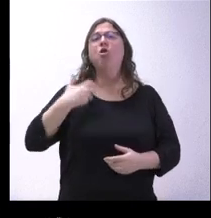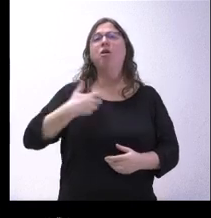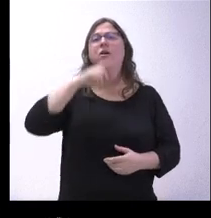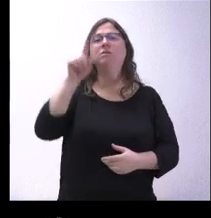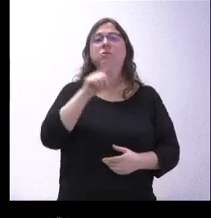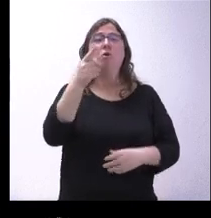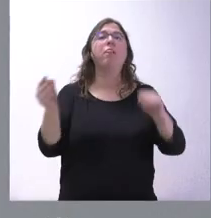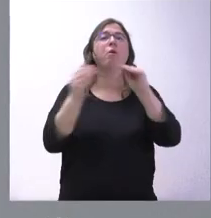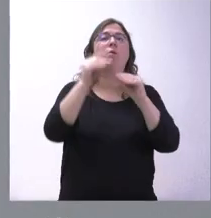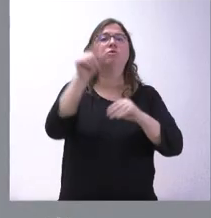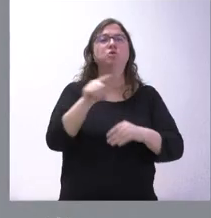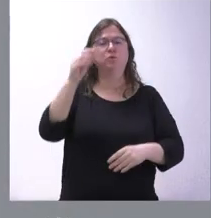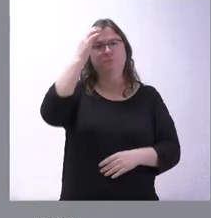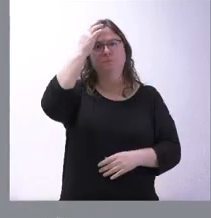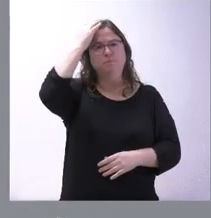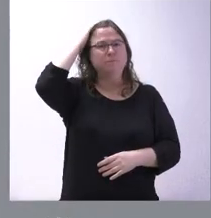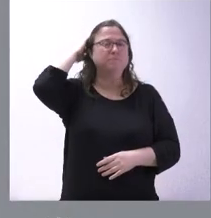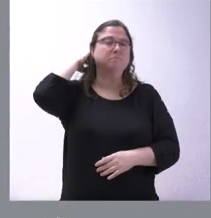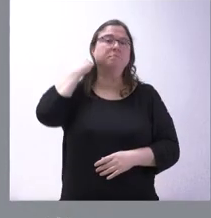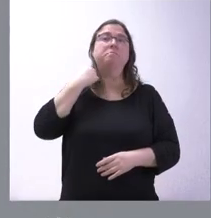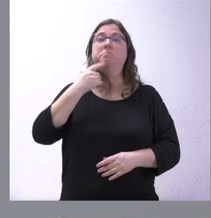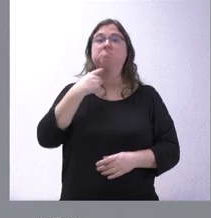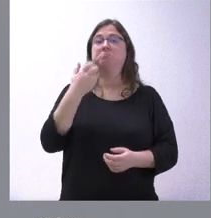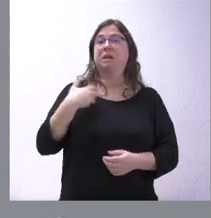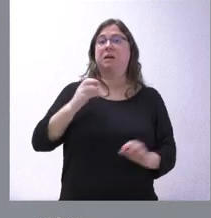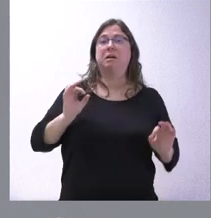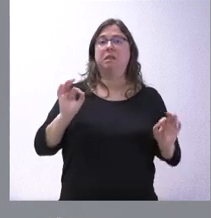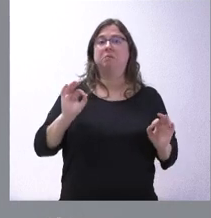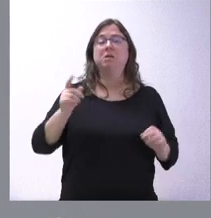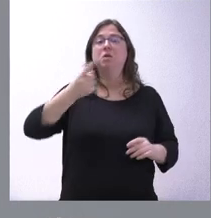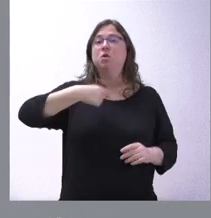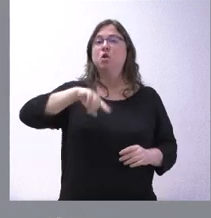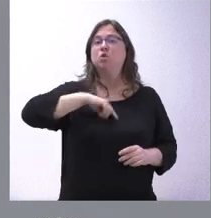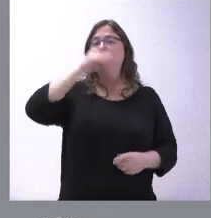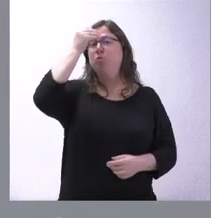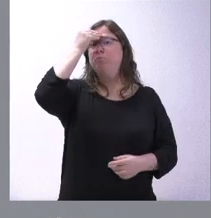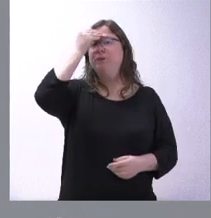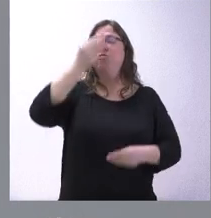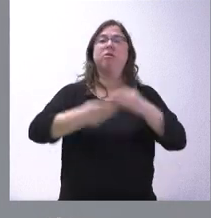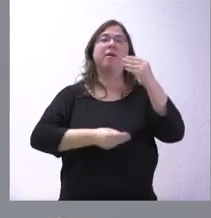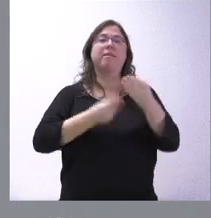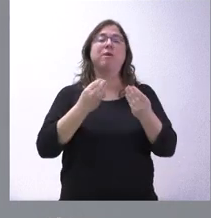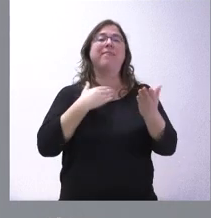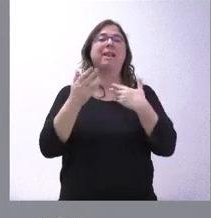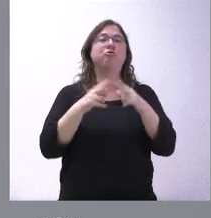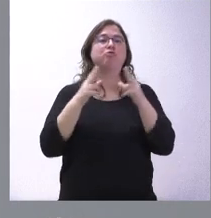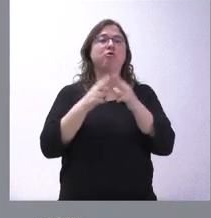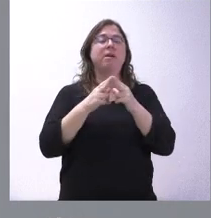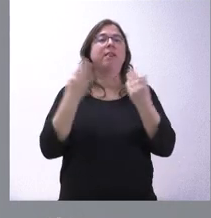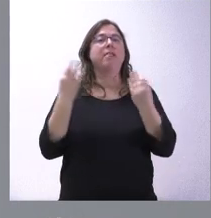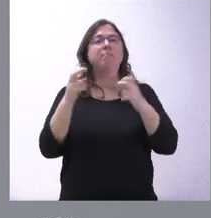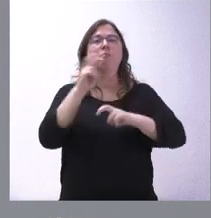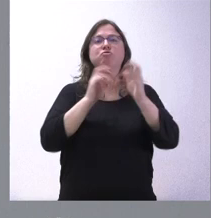ustedes están de acuerdo. Pues no hemos recibido quejas. Yo creo que nosotros lo que tenemos que hacer en el ámbito del diálogo social es intentar llegar a acuerdos